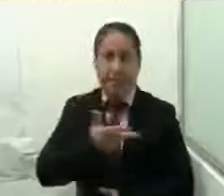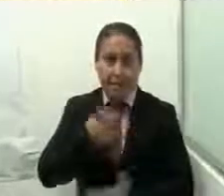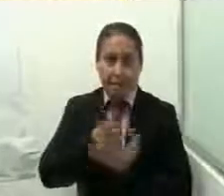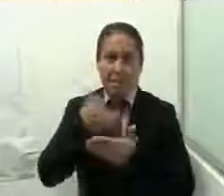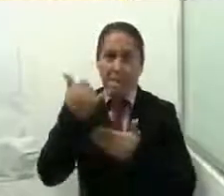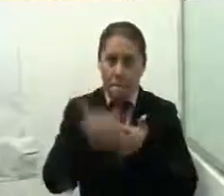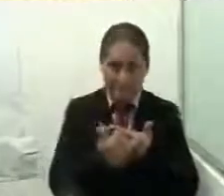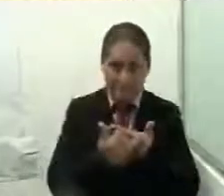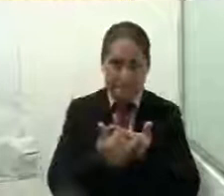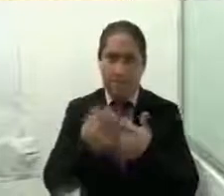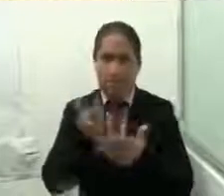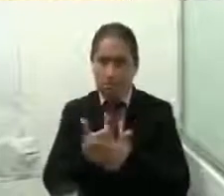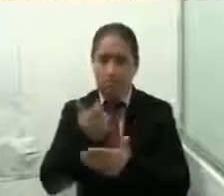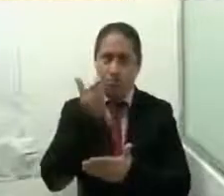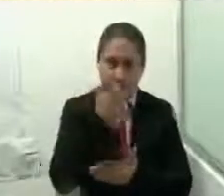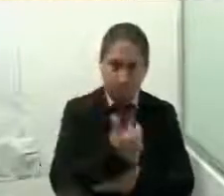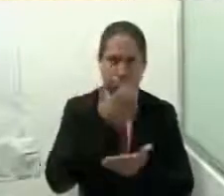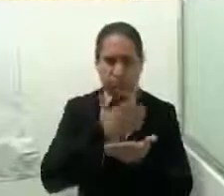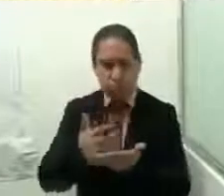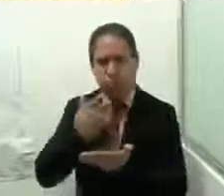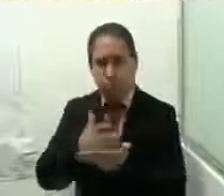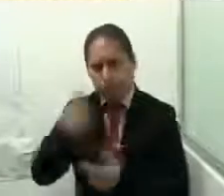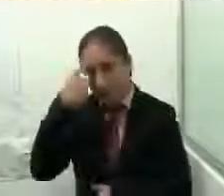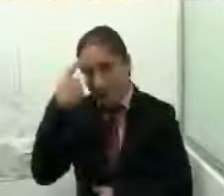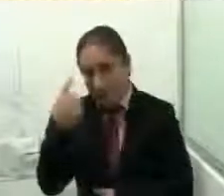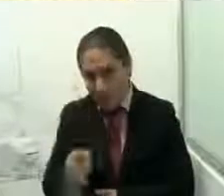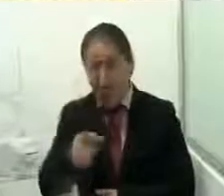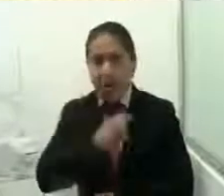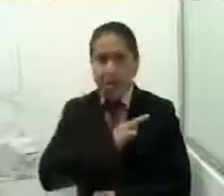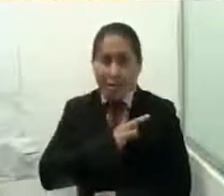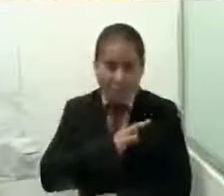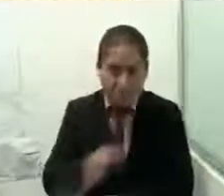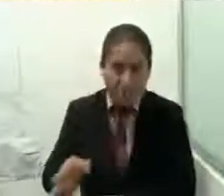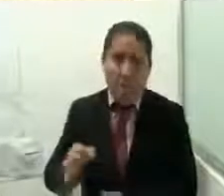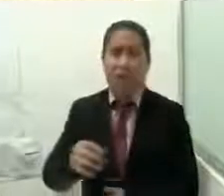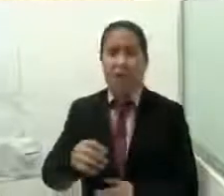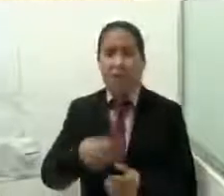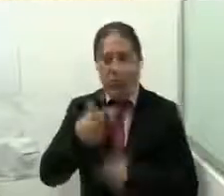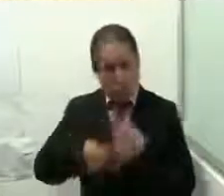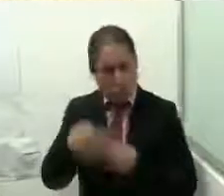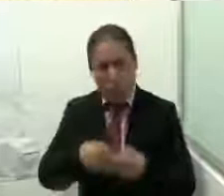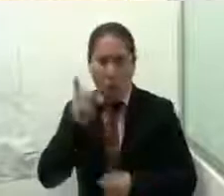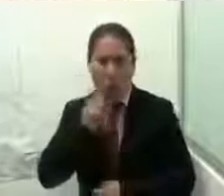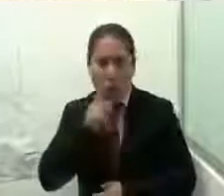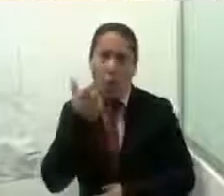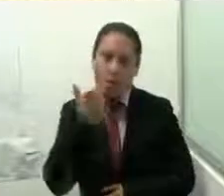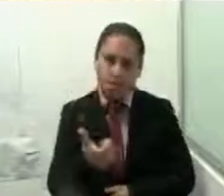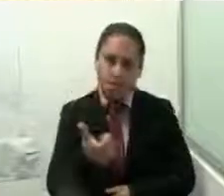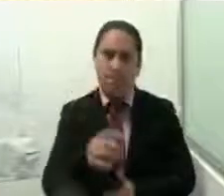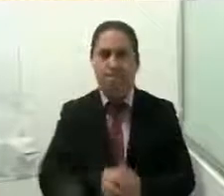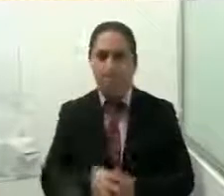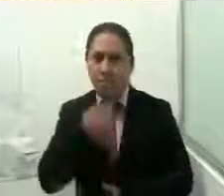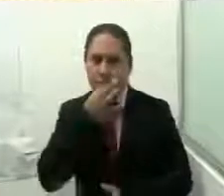de inversión y de financiamiento para lograr el empoderamiento económico. Por mencionar alguno de estos